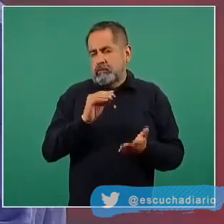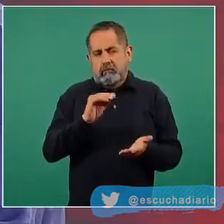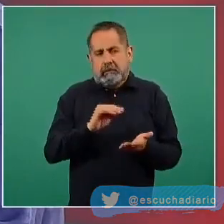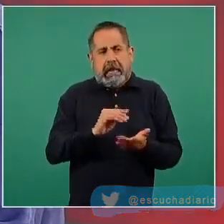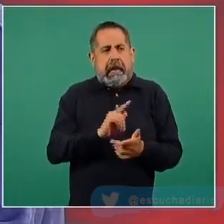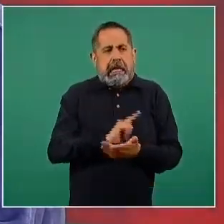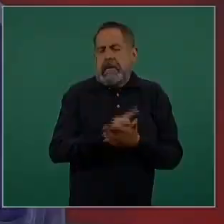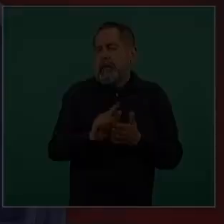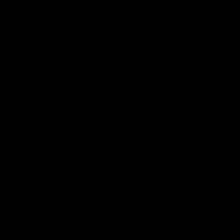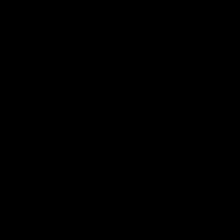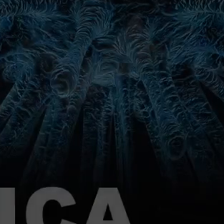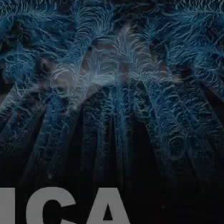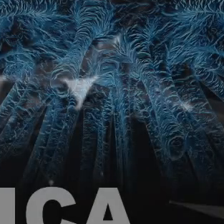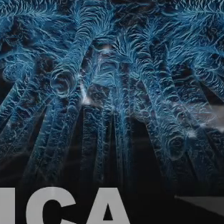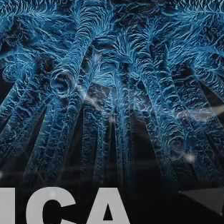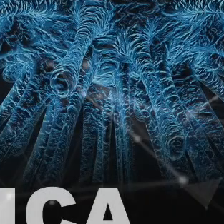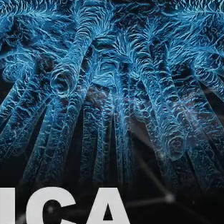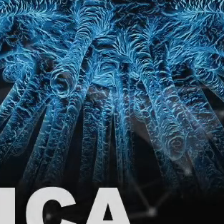con recomendaciones.